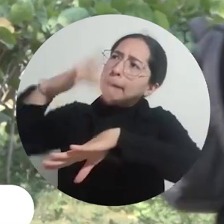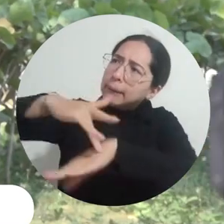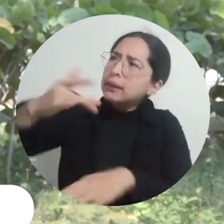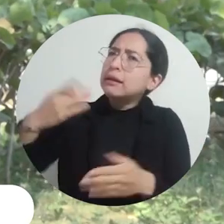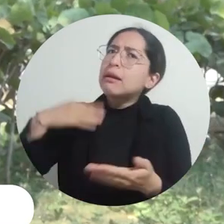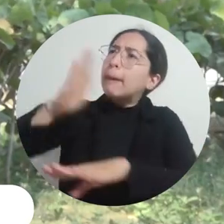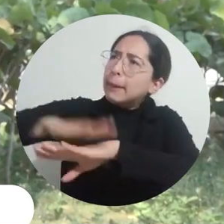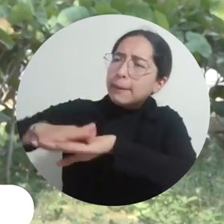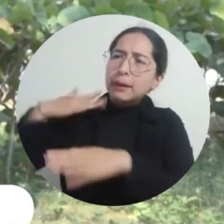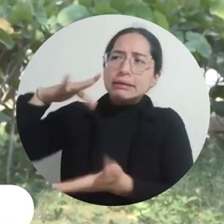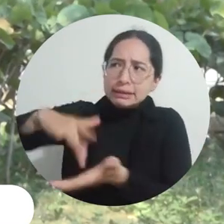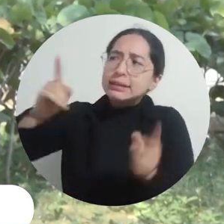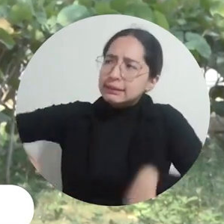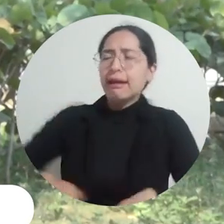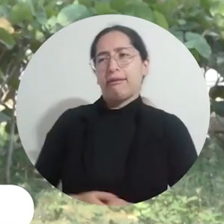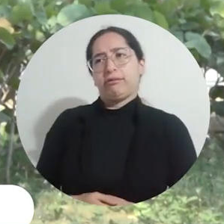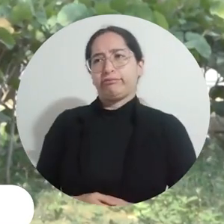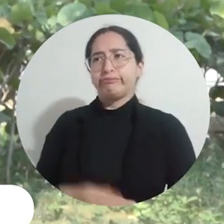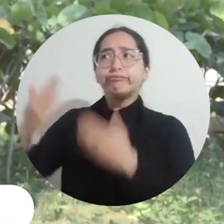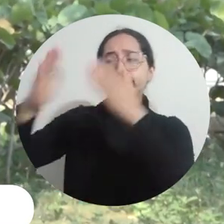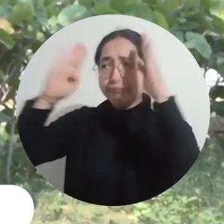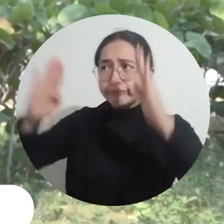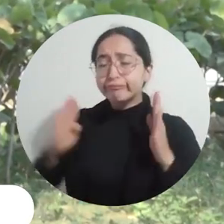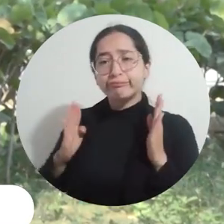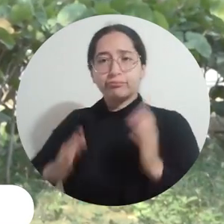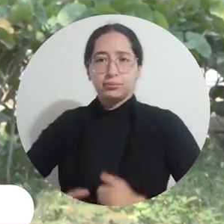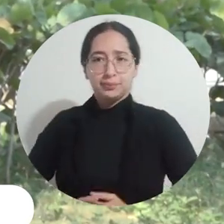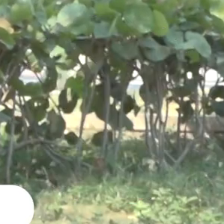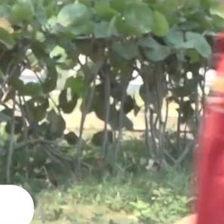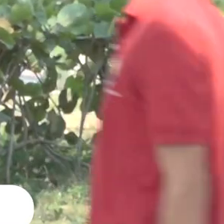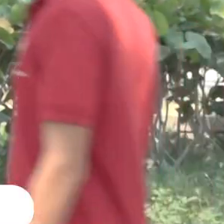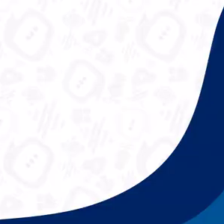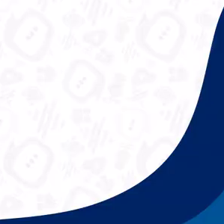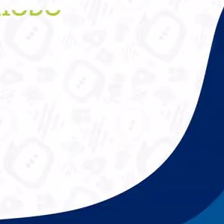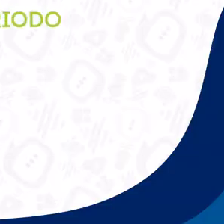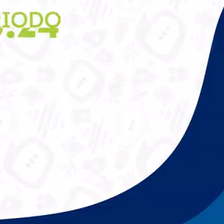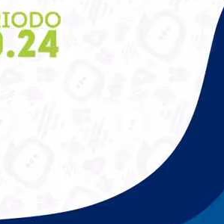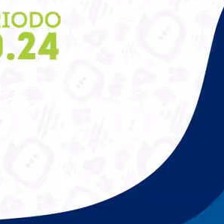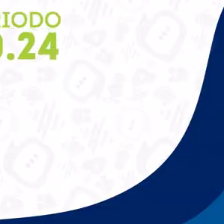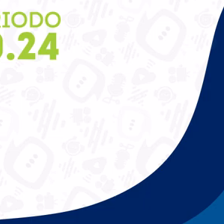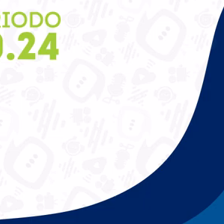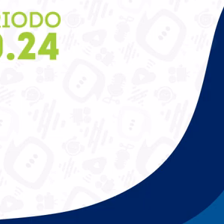cada uno de nosotros para que así puedan despertar y hacernos caso a este llamado.